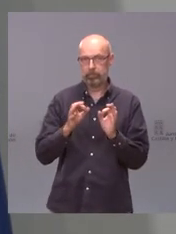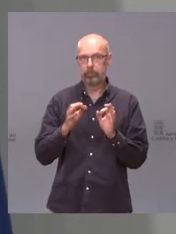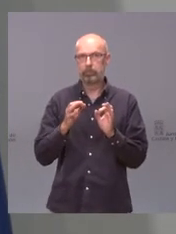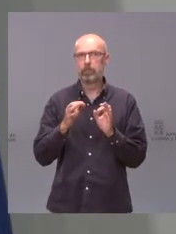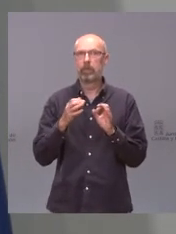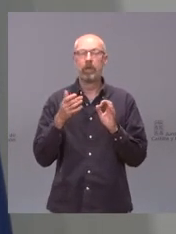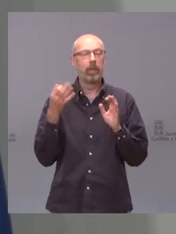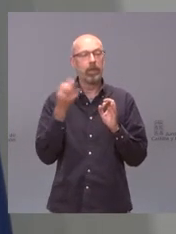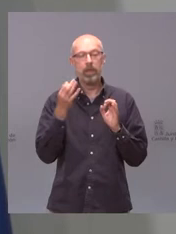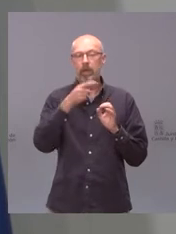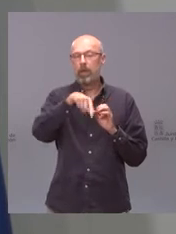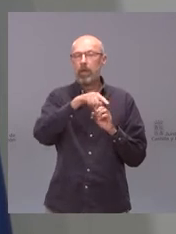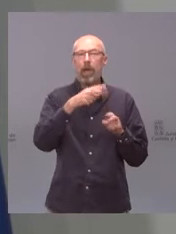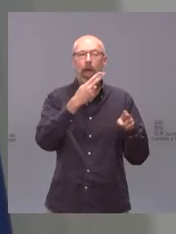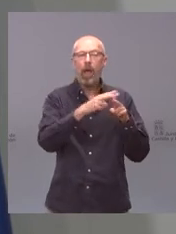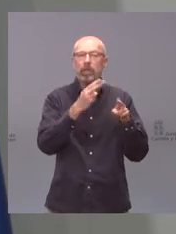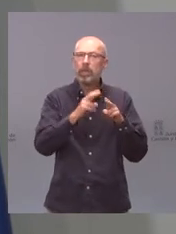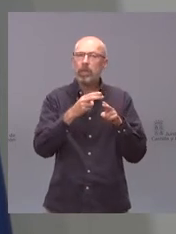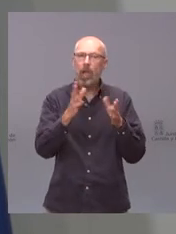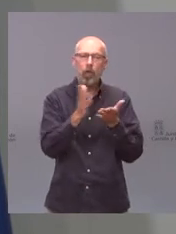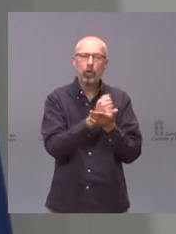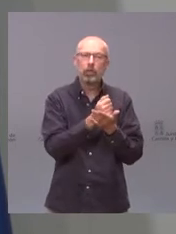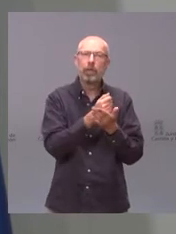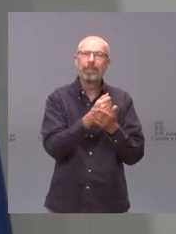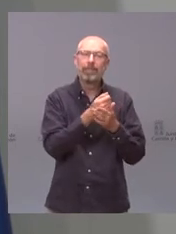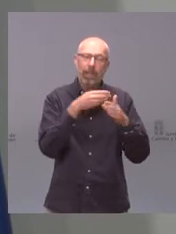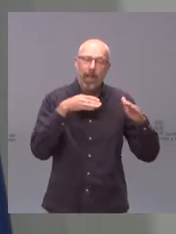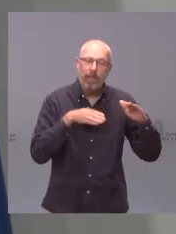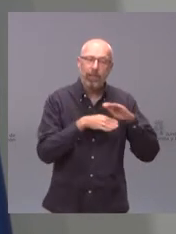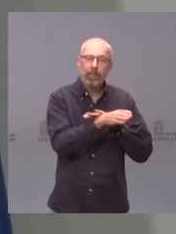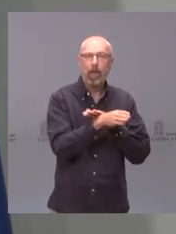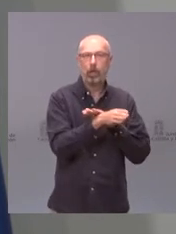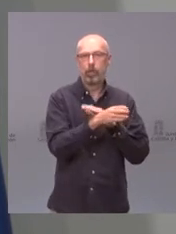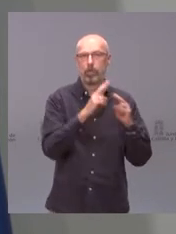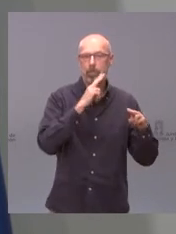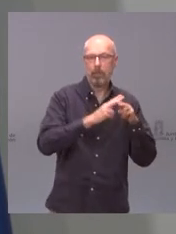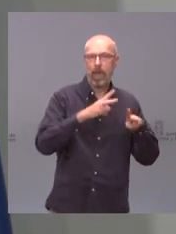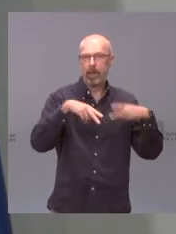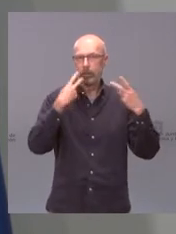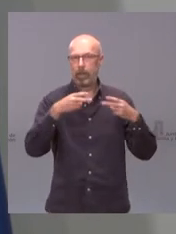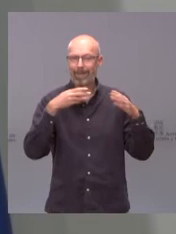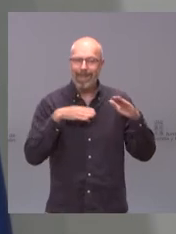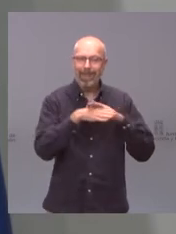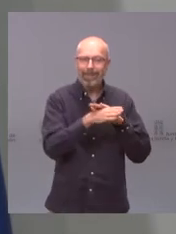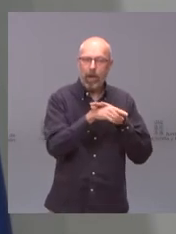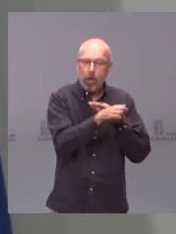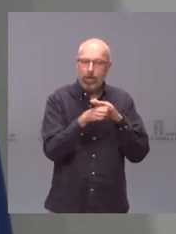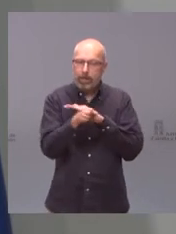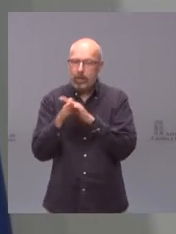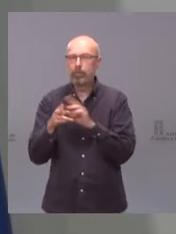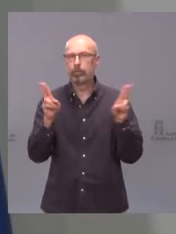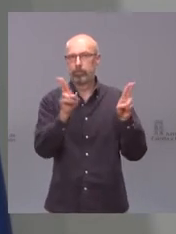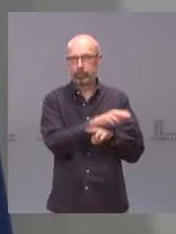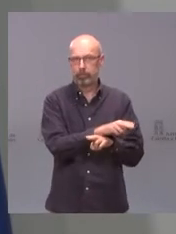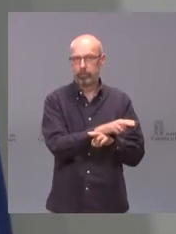la actividad en el interior de los bares y restaurantes, así como de